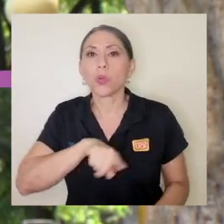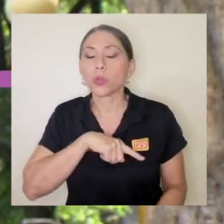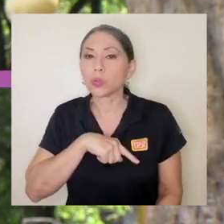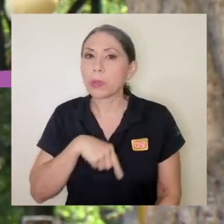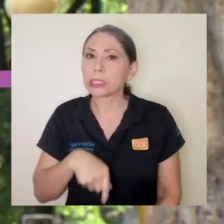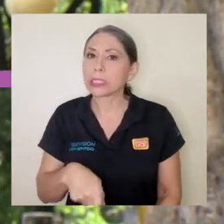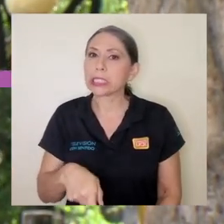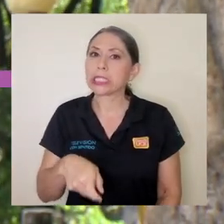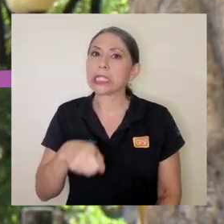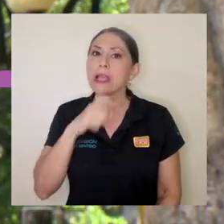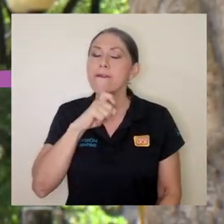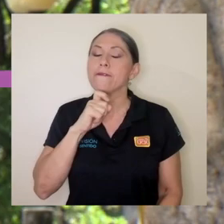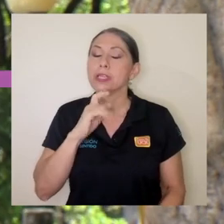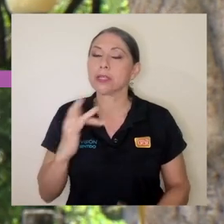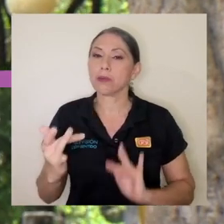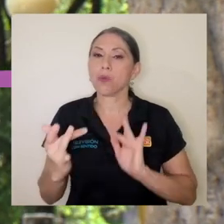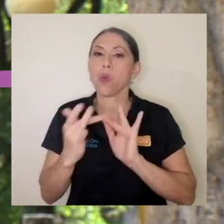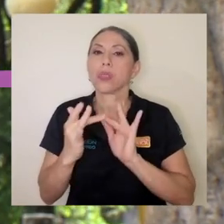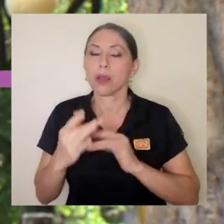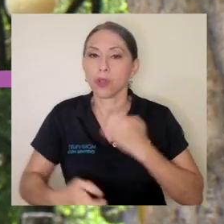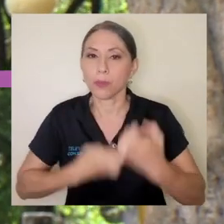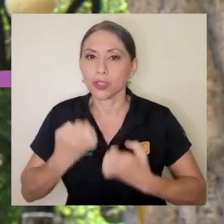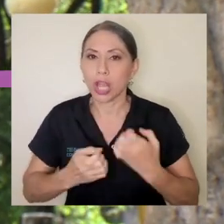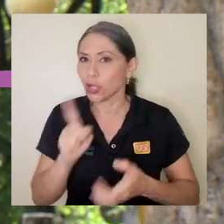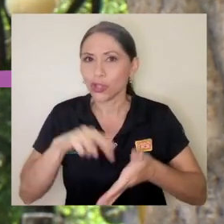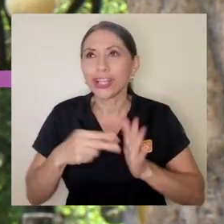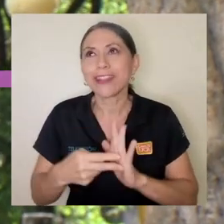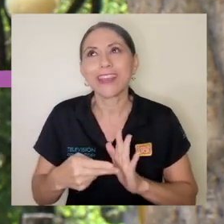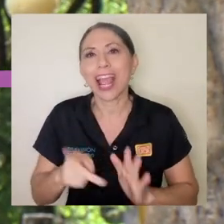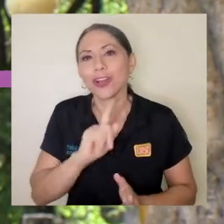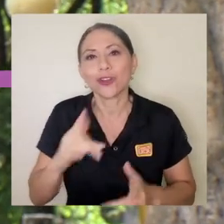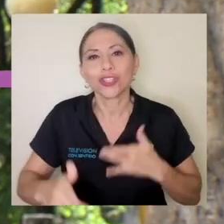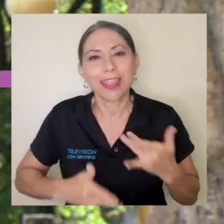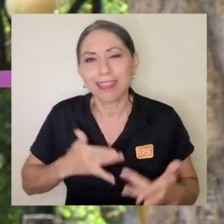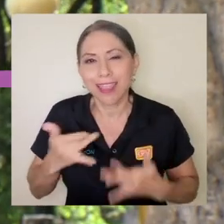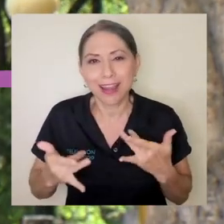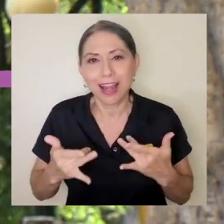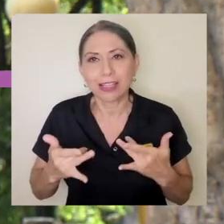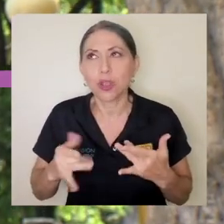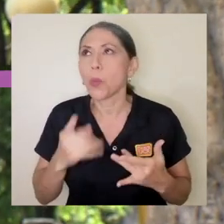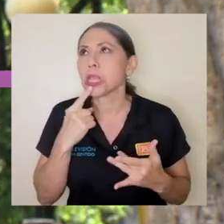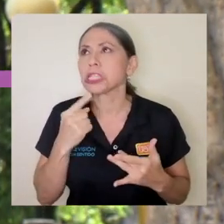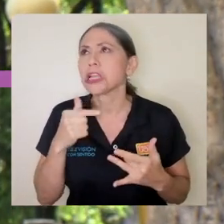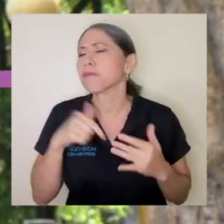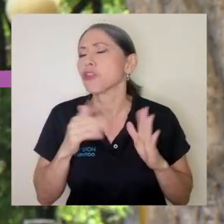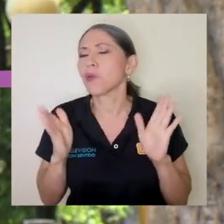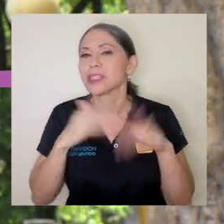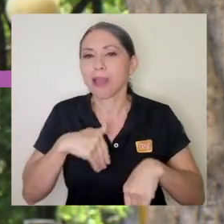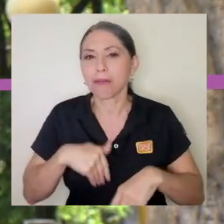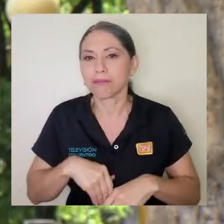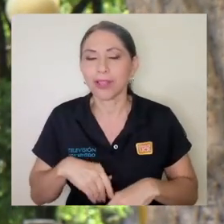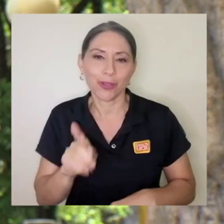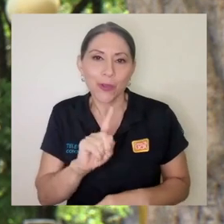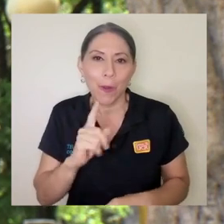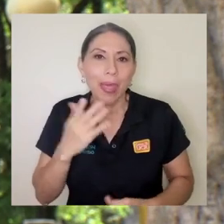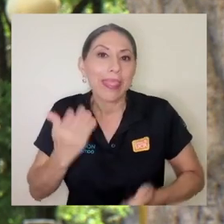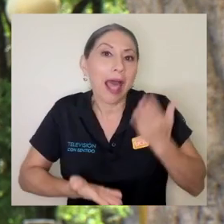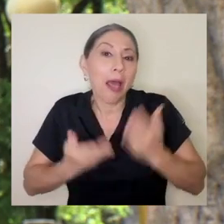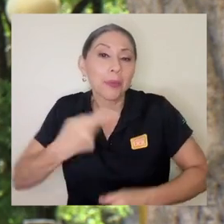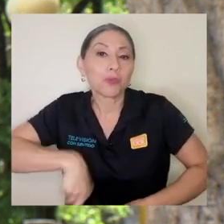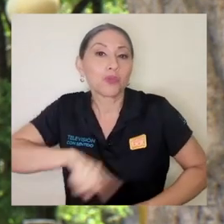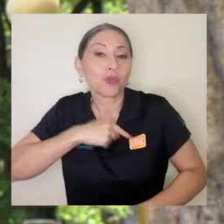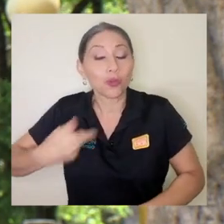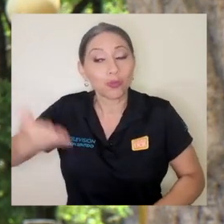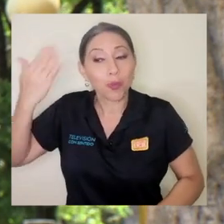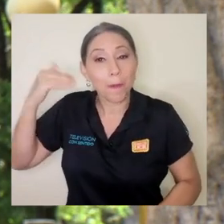nos vaya costando más entrar en contacto con nuestras emociones, no es no sentirlas, no es que no están ahí, ¿verdad? De